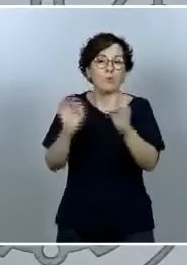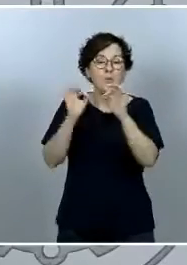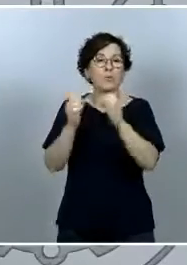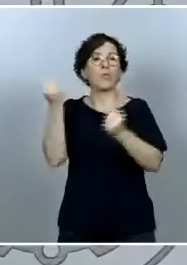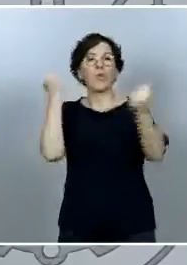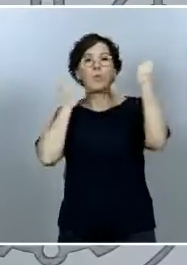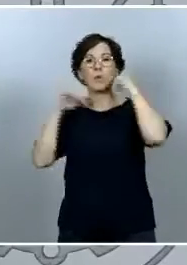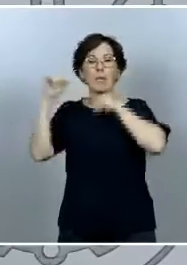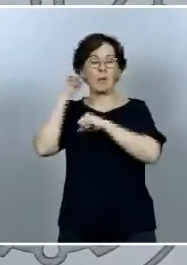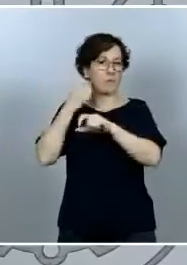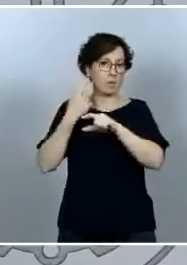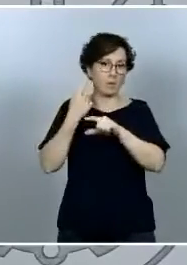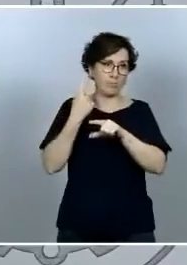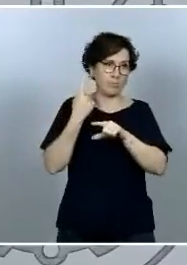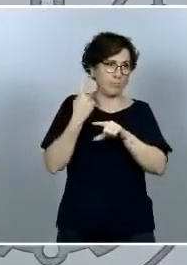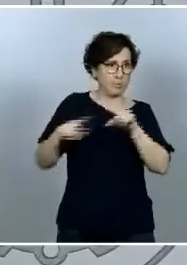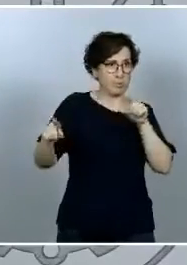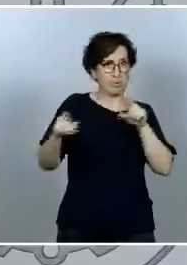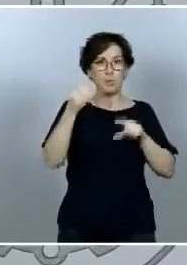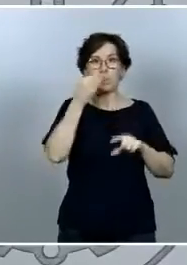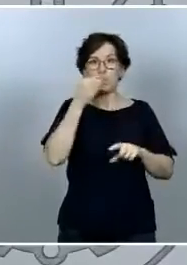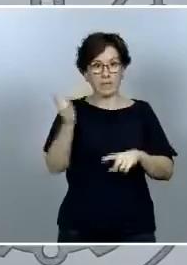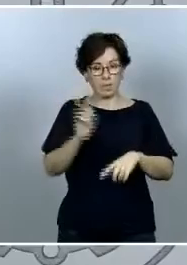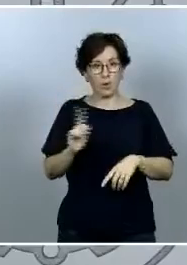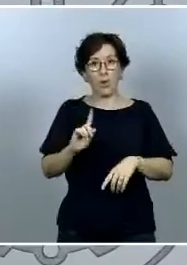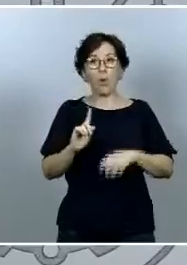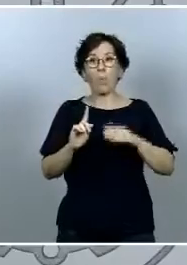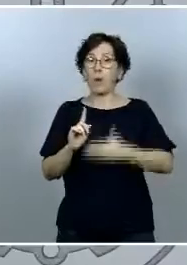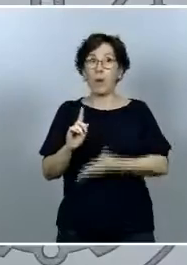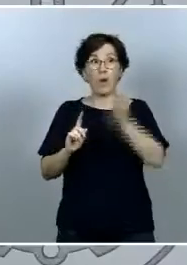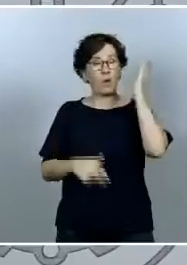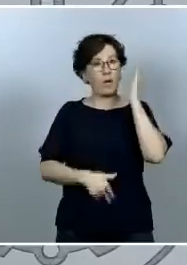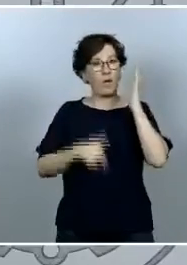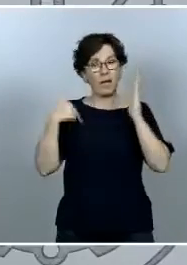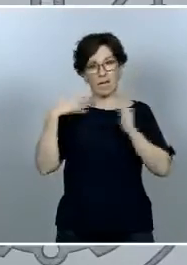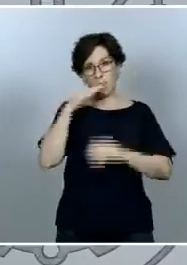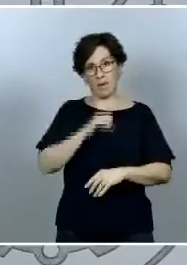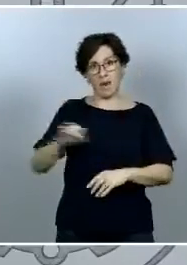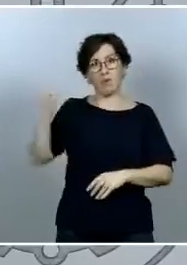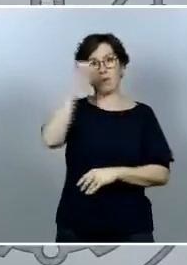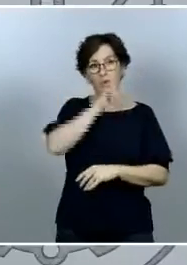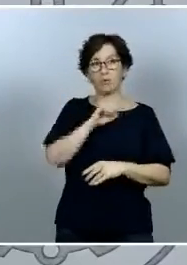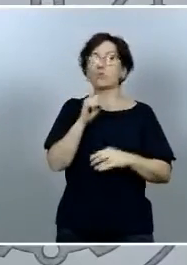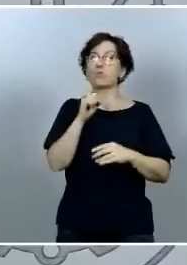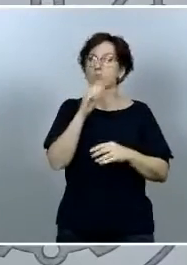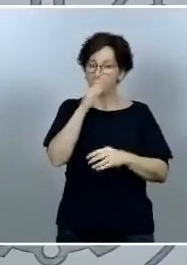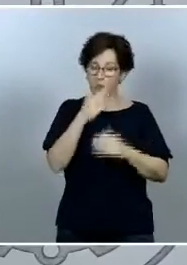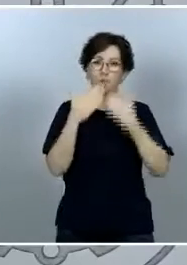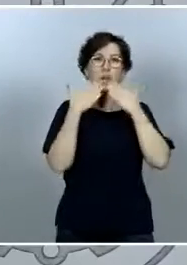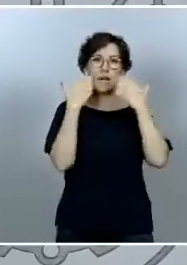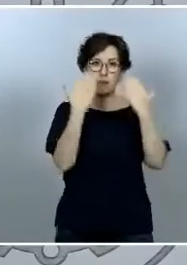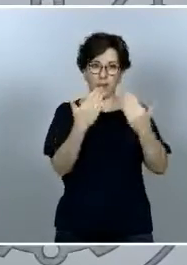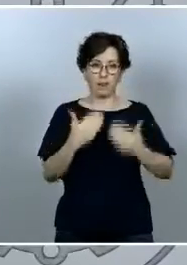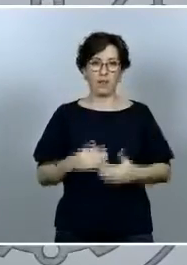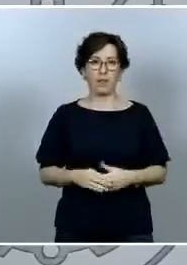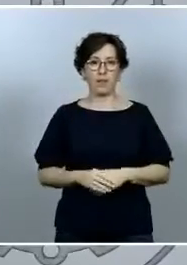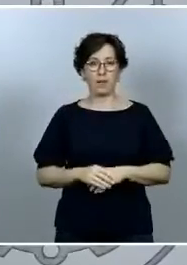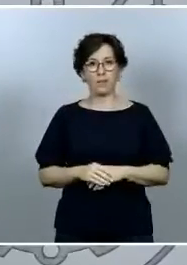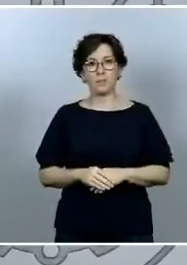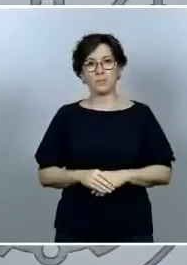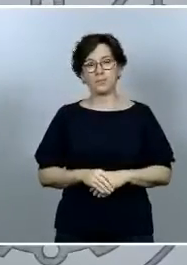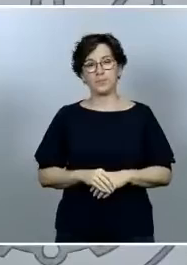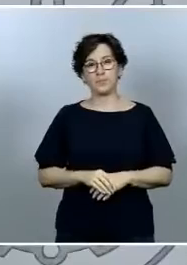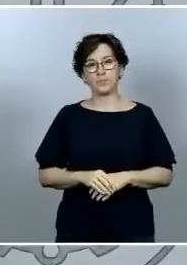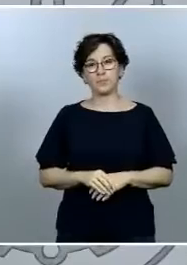pauta general el comportamiento está siendo ejemplar y así lo queremos agradecer y no me correspondería a mí ¿verdad? por formar parte